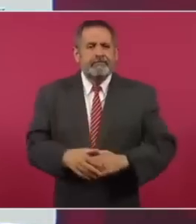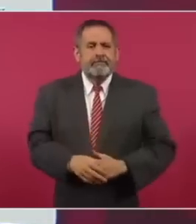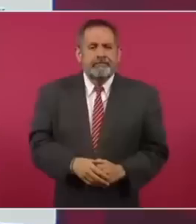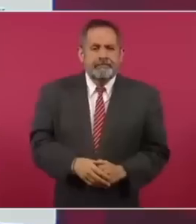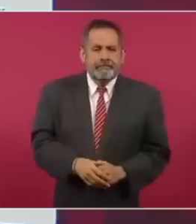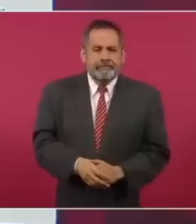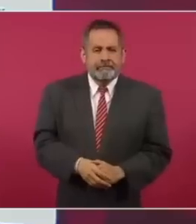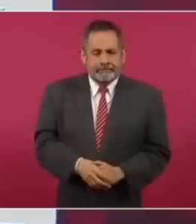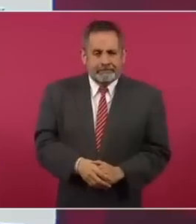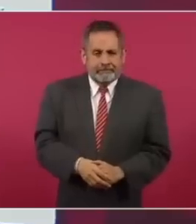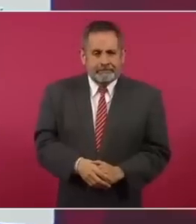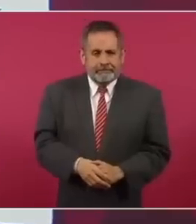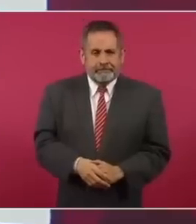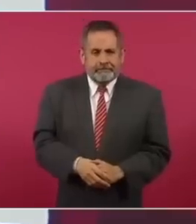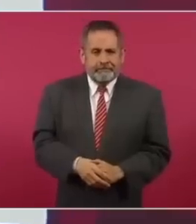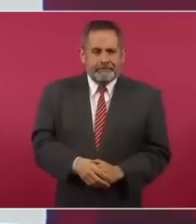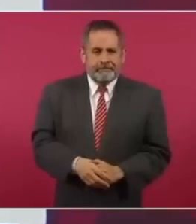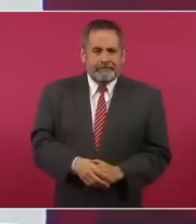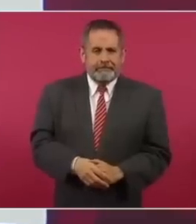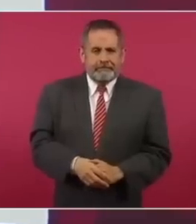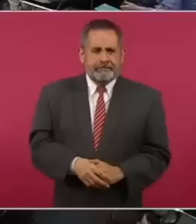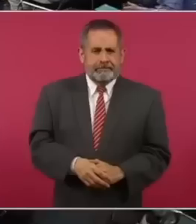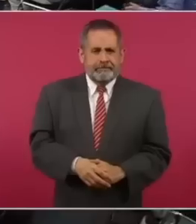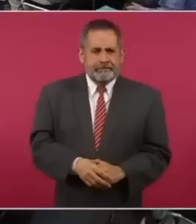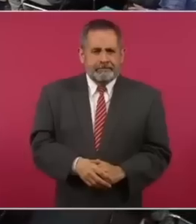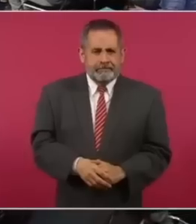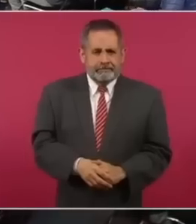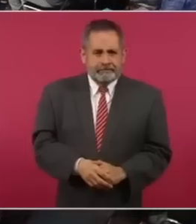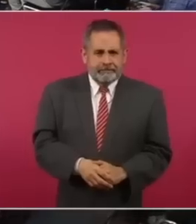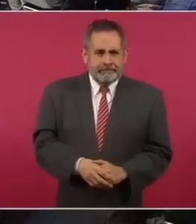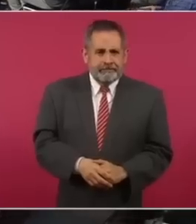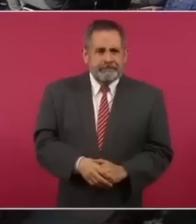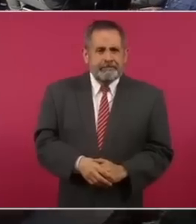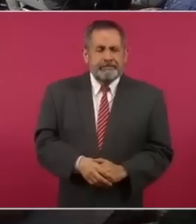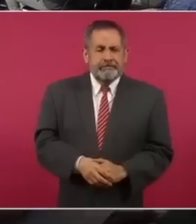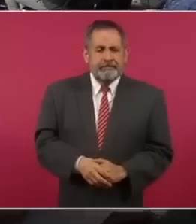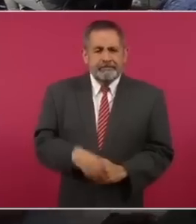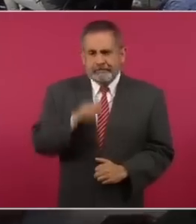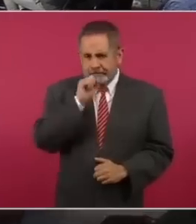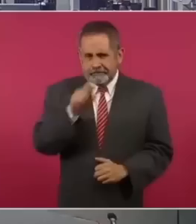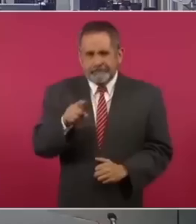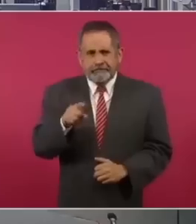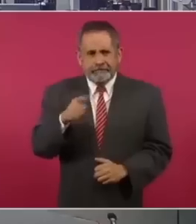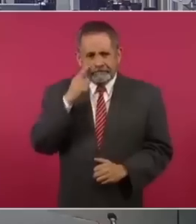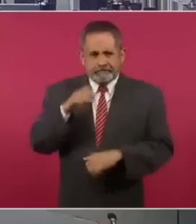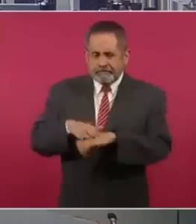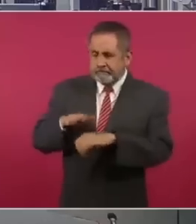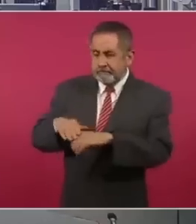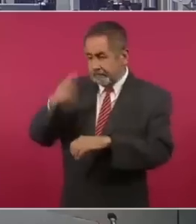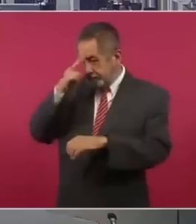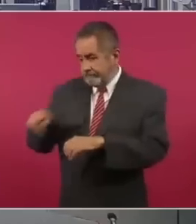están buscando que se vayan trabajadores